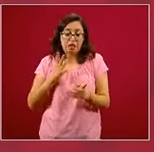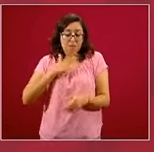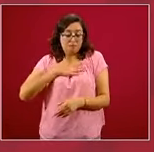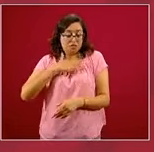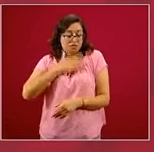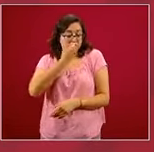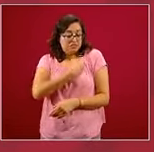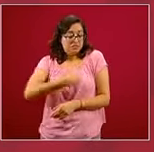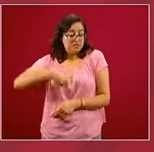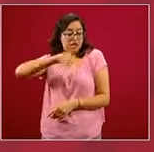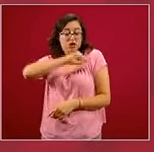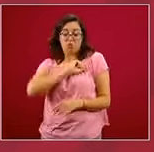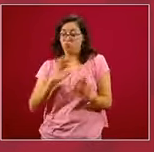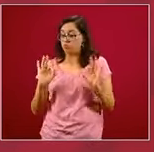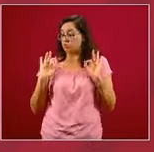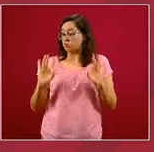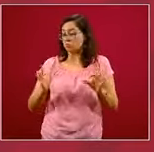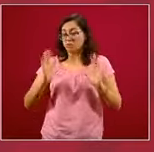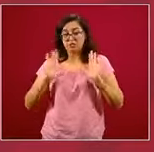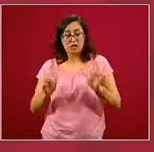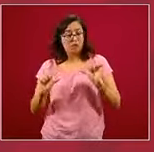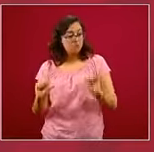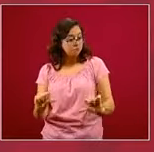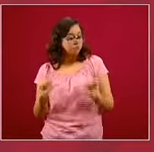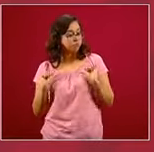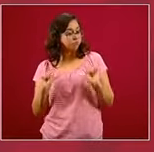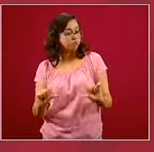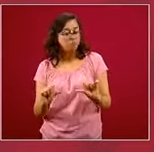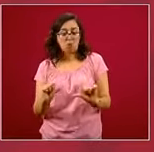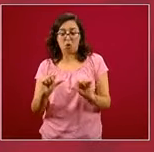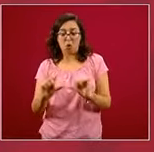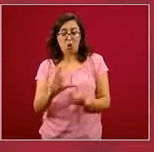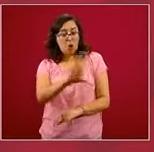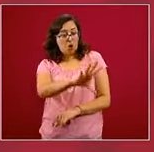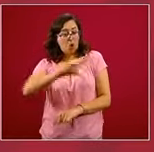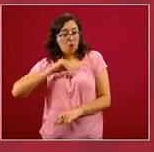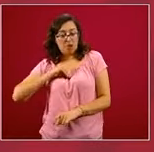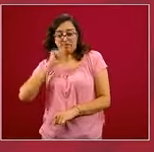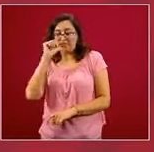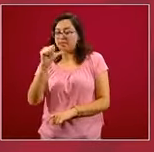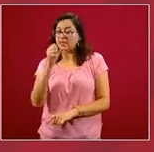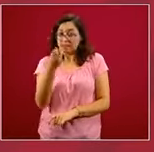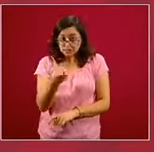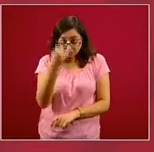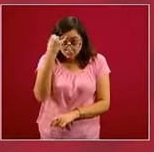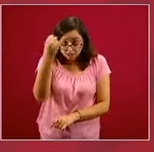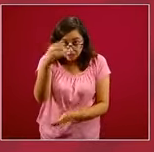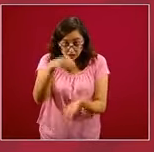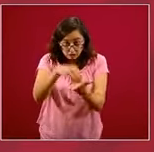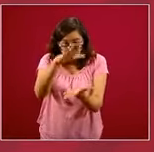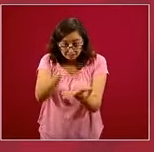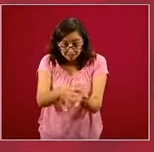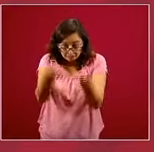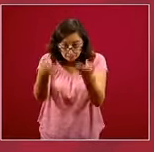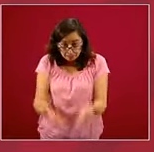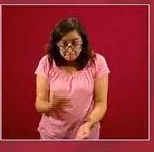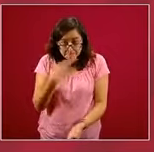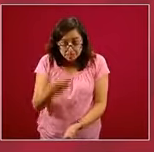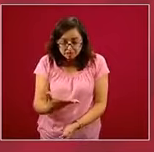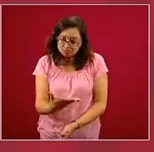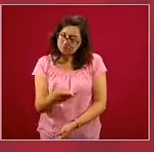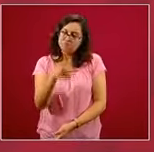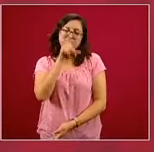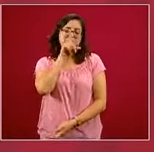sanitario, el pasaporte inmunitario o inmunológico de COVID como una idea que no tiene ningún amparo técnico, es